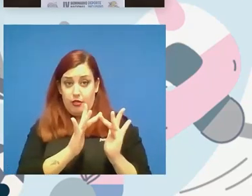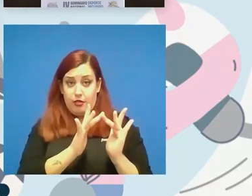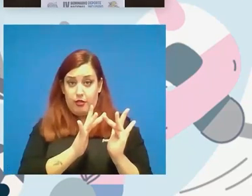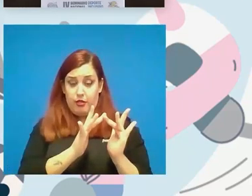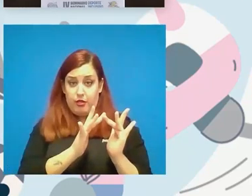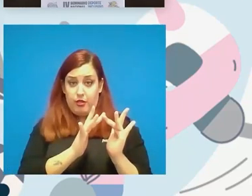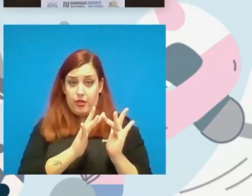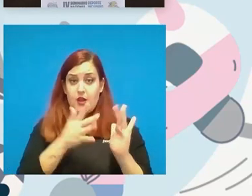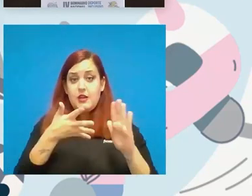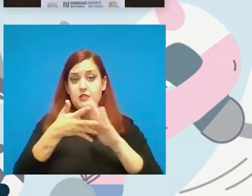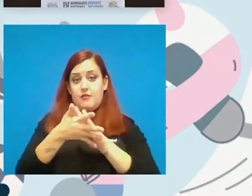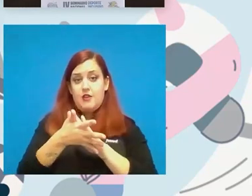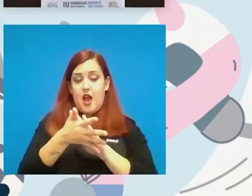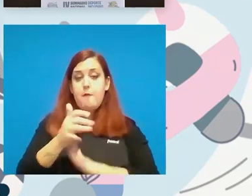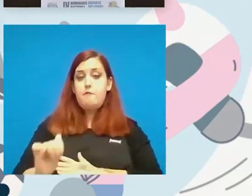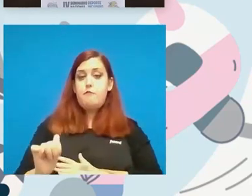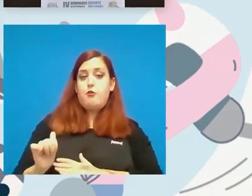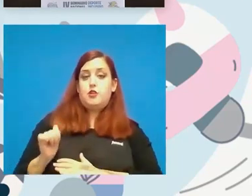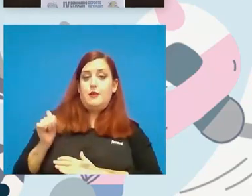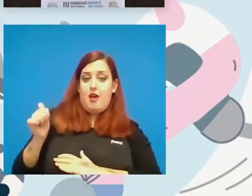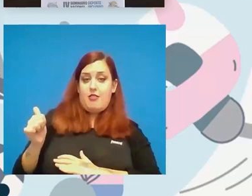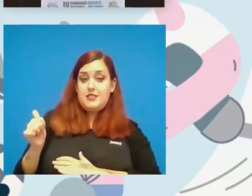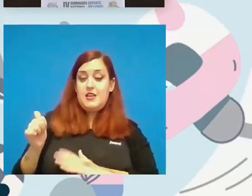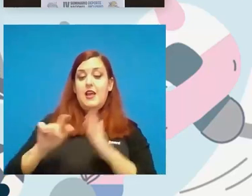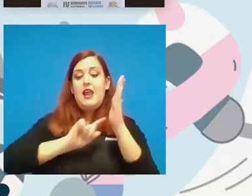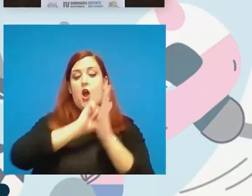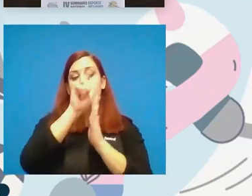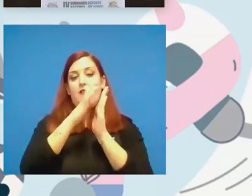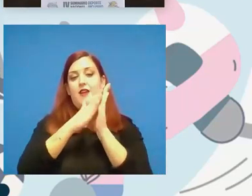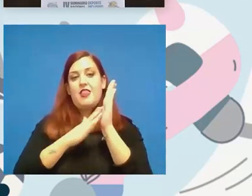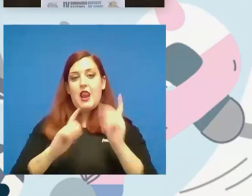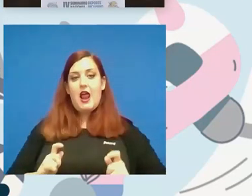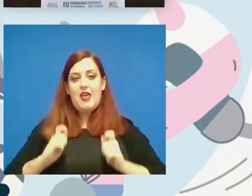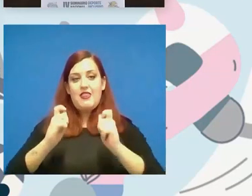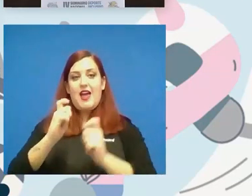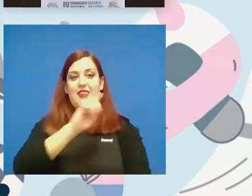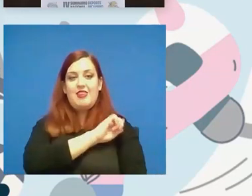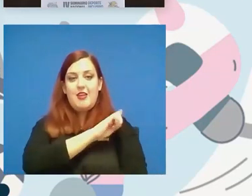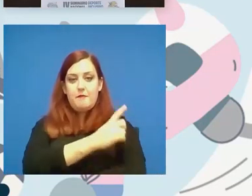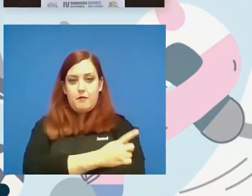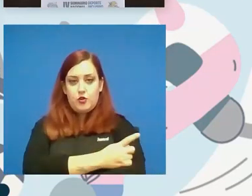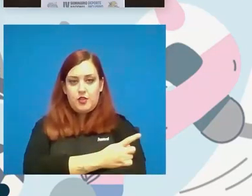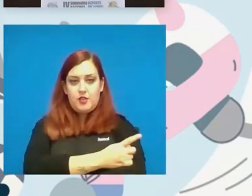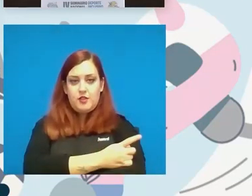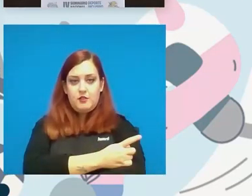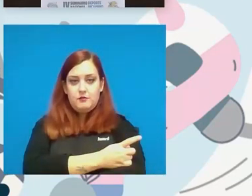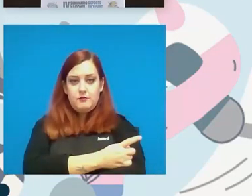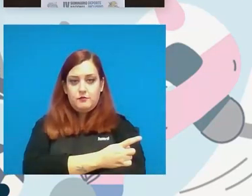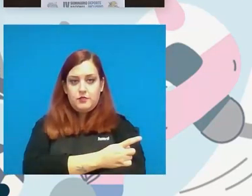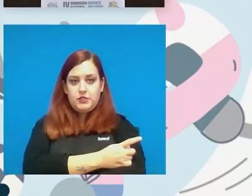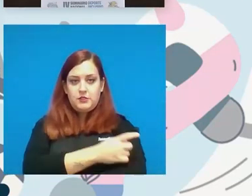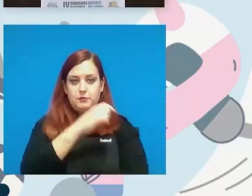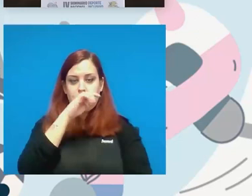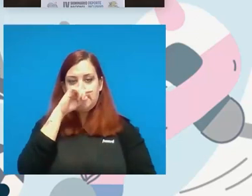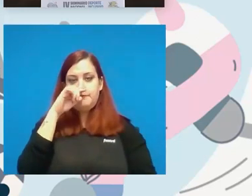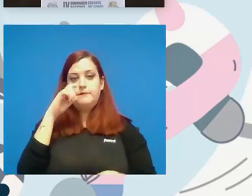las posibilidades que le da en la comunidad valenciana el deporte las posibilidades que tiene acerca de poder practicar